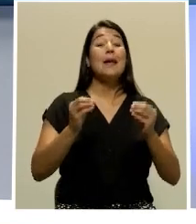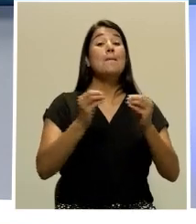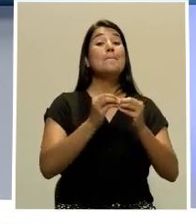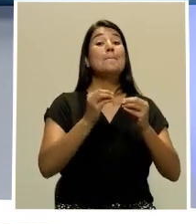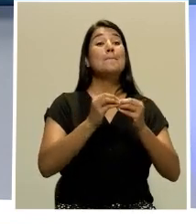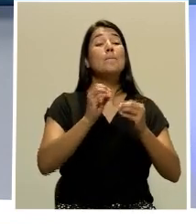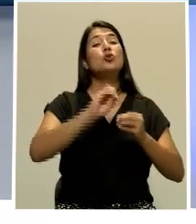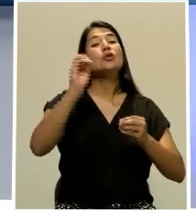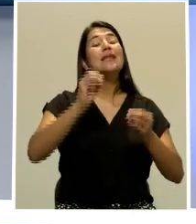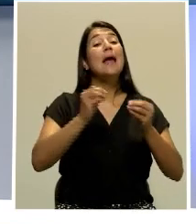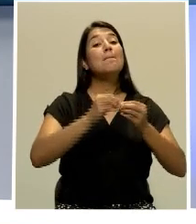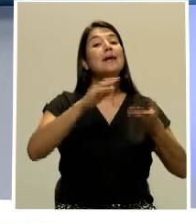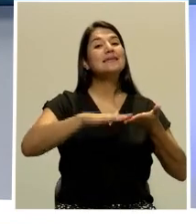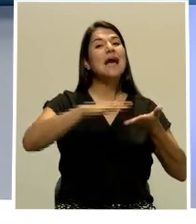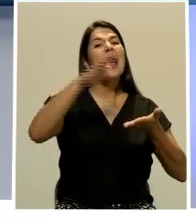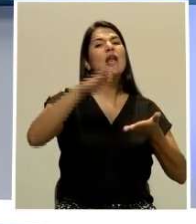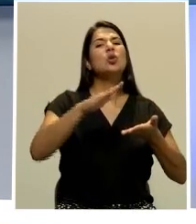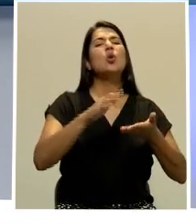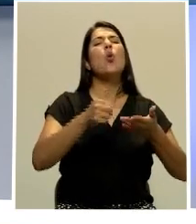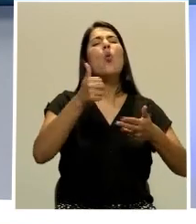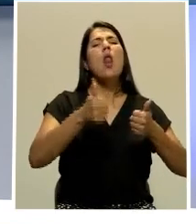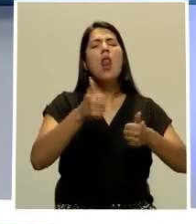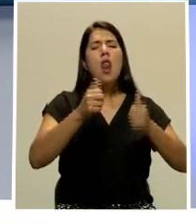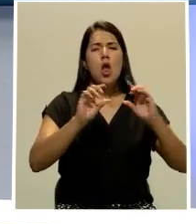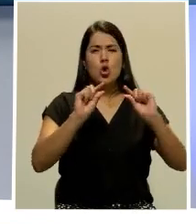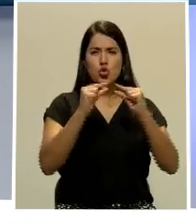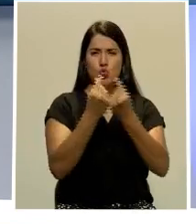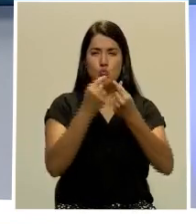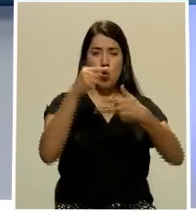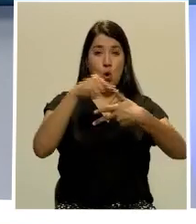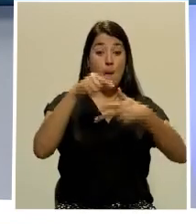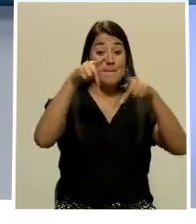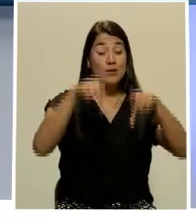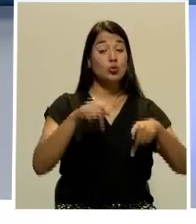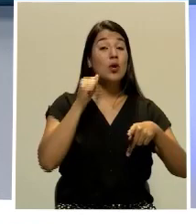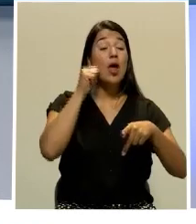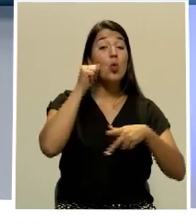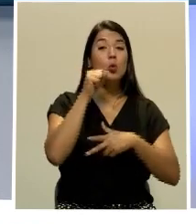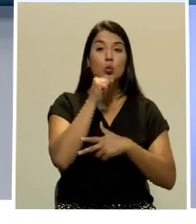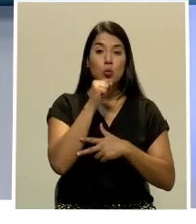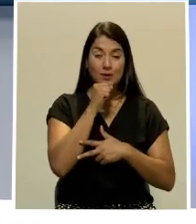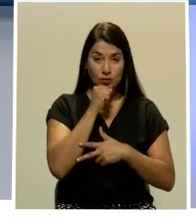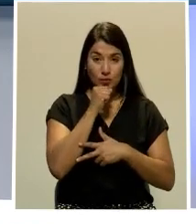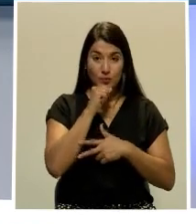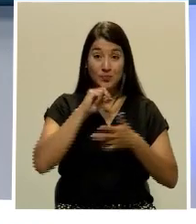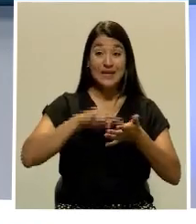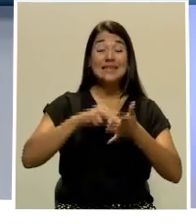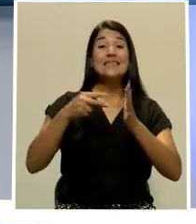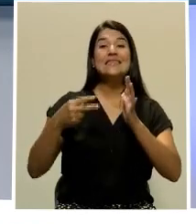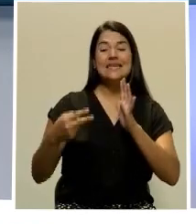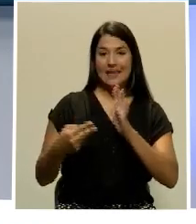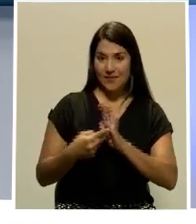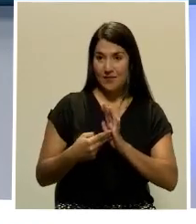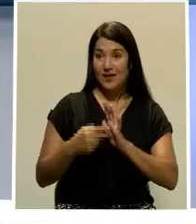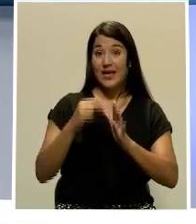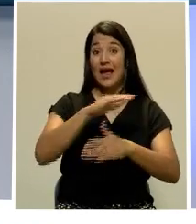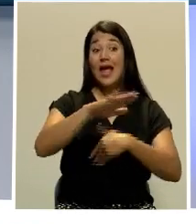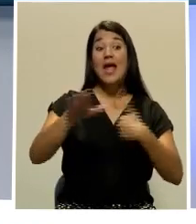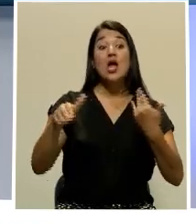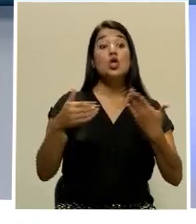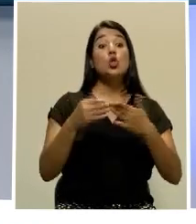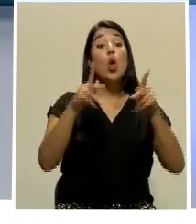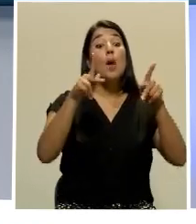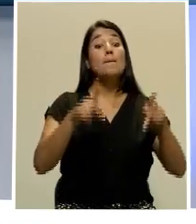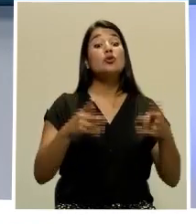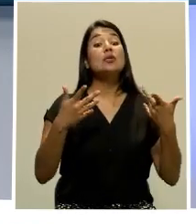mayores. La letalidad general, es decir, las muertes entre las personas que ya